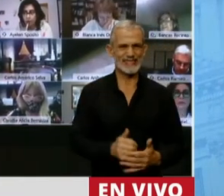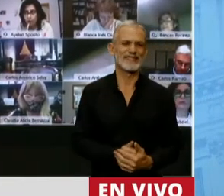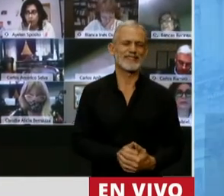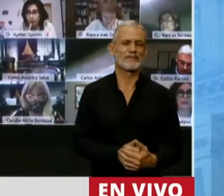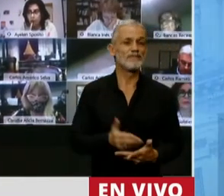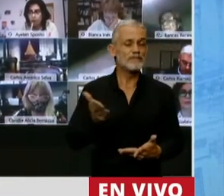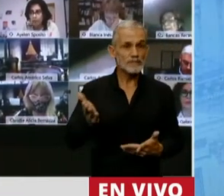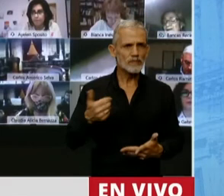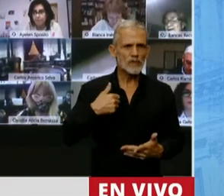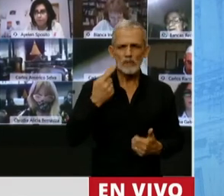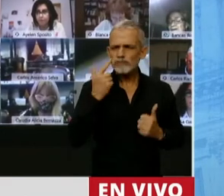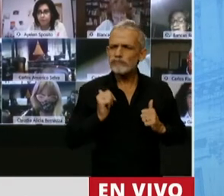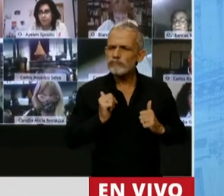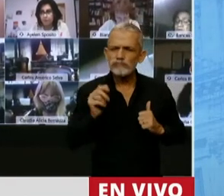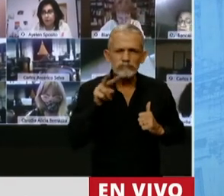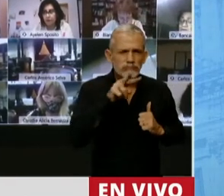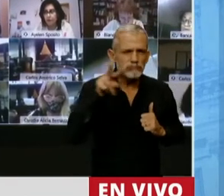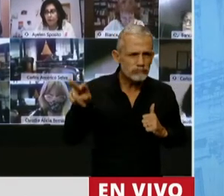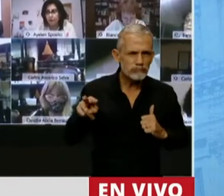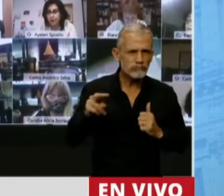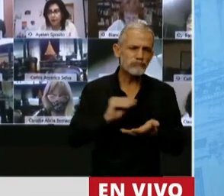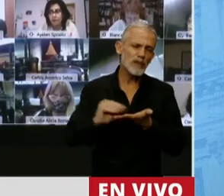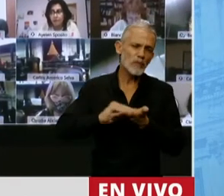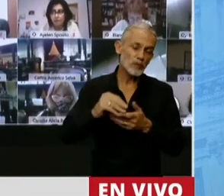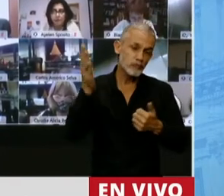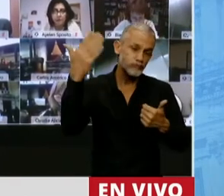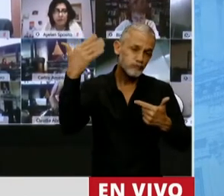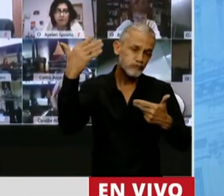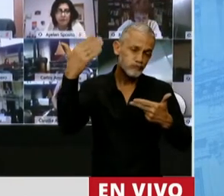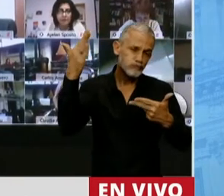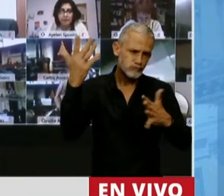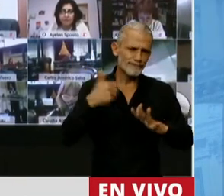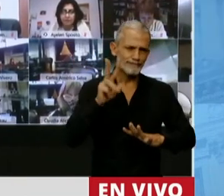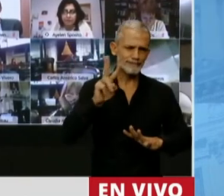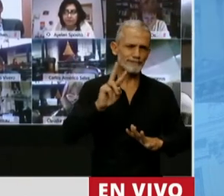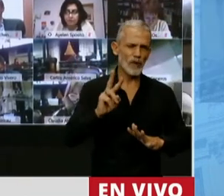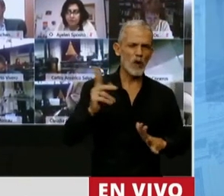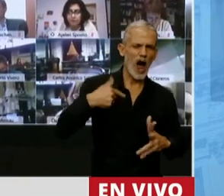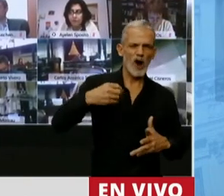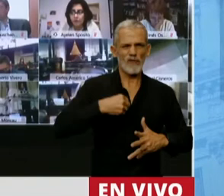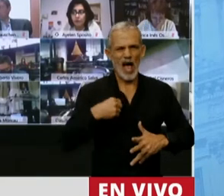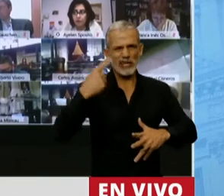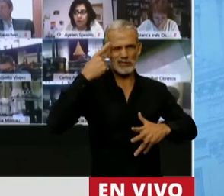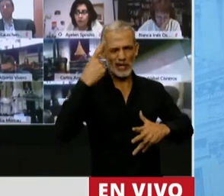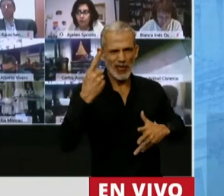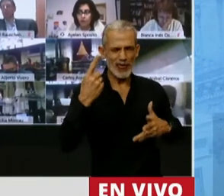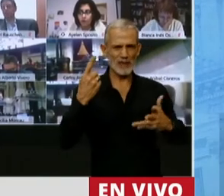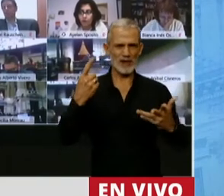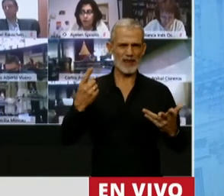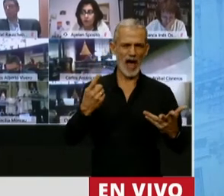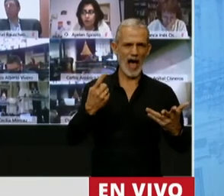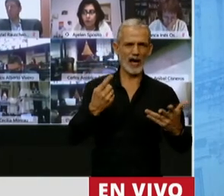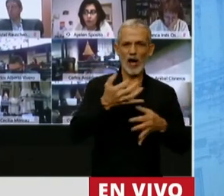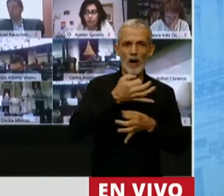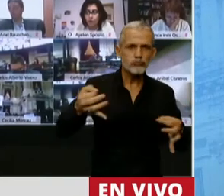he escuchado a muchos diputados hablar de credibilidad, hablar de